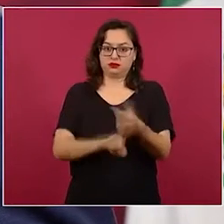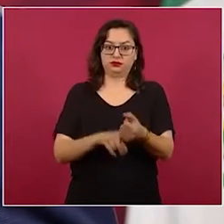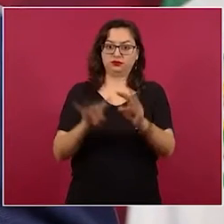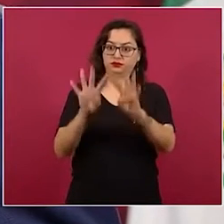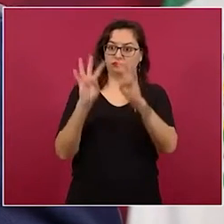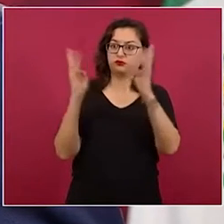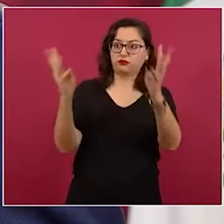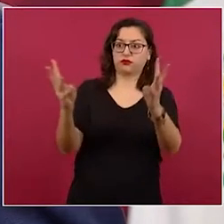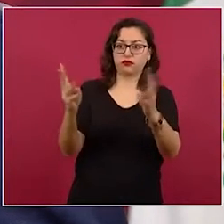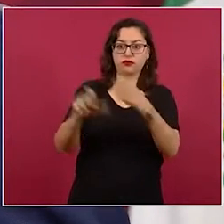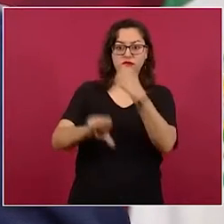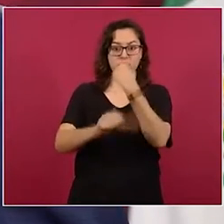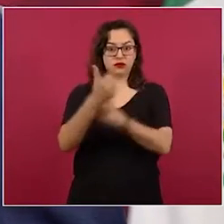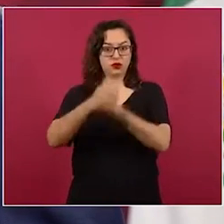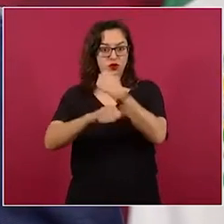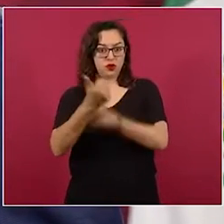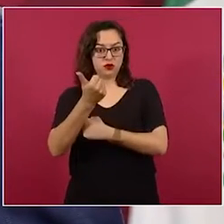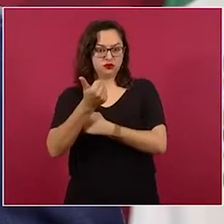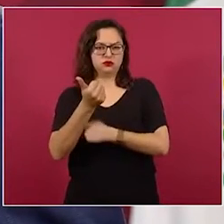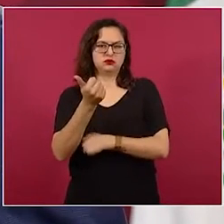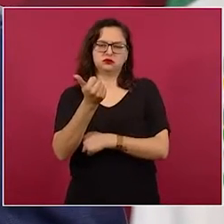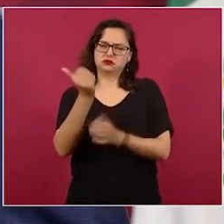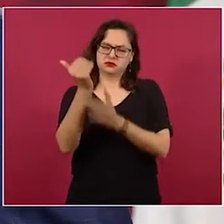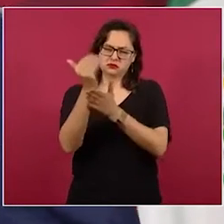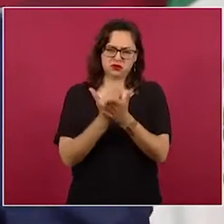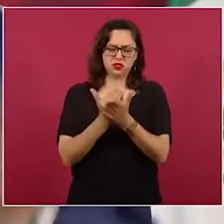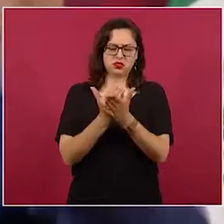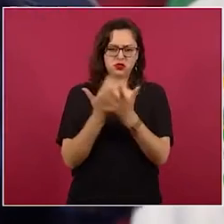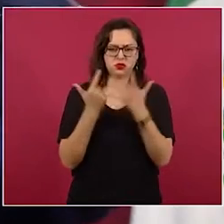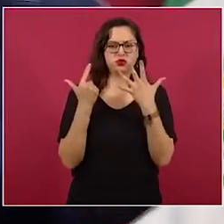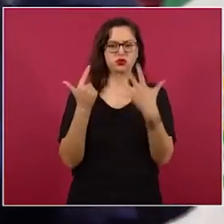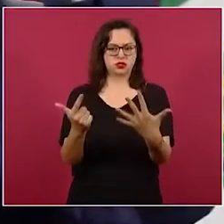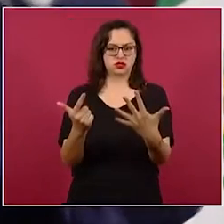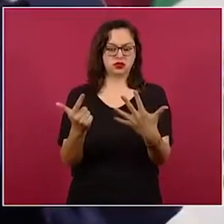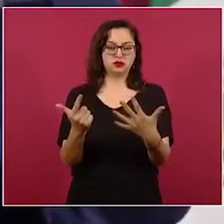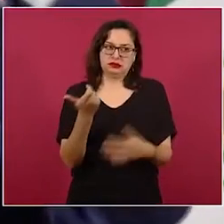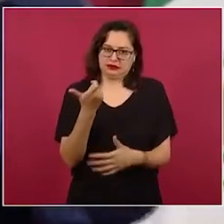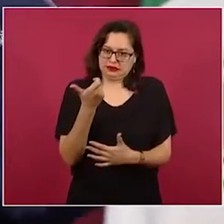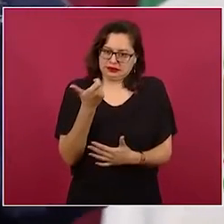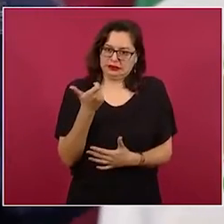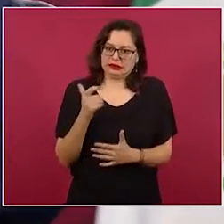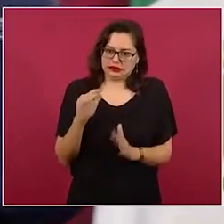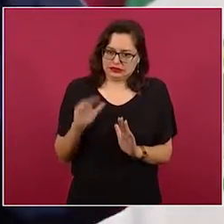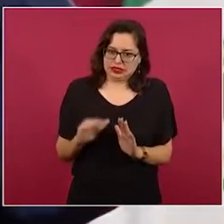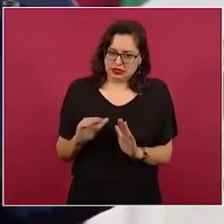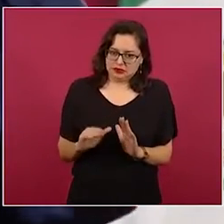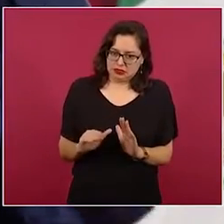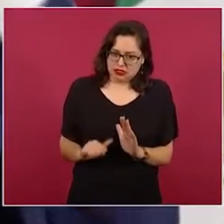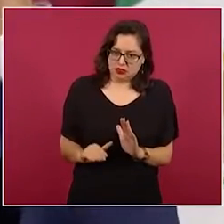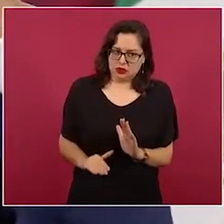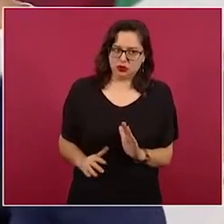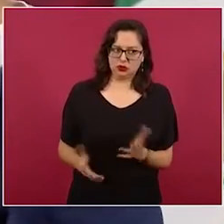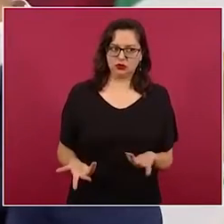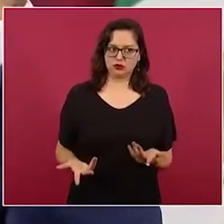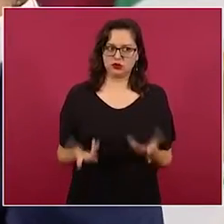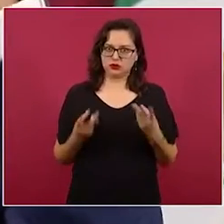nada más que en vez de 11, 7, para que no haya tanto aparato